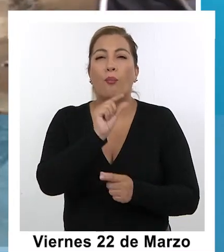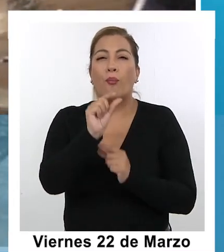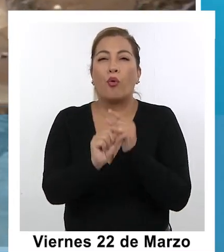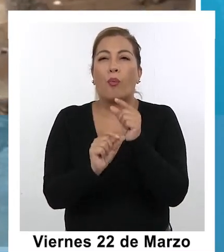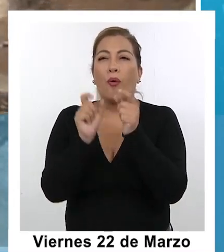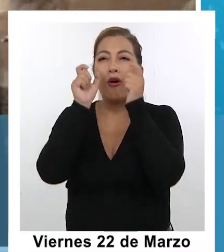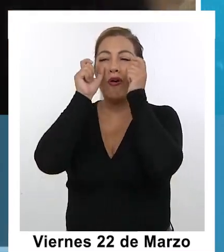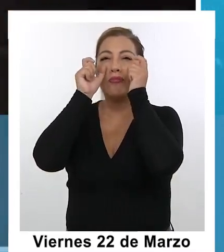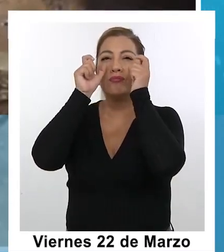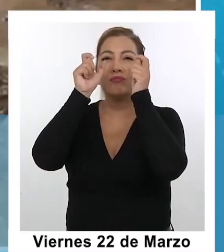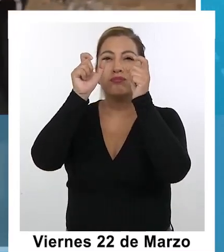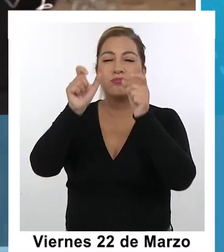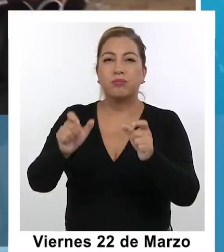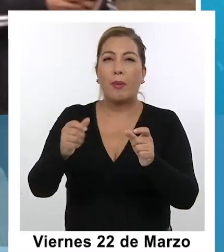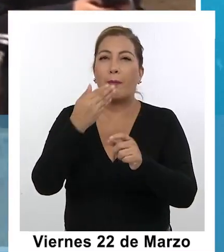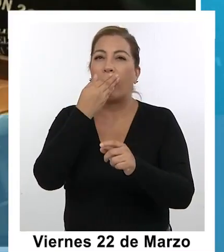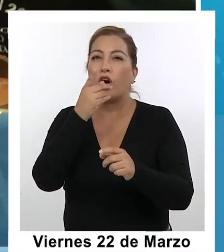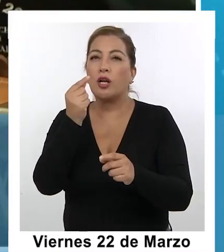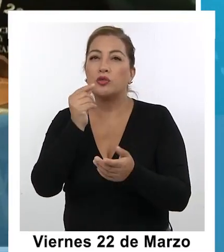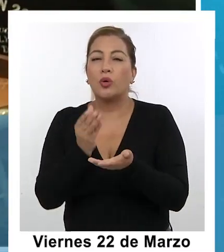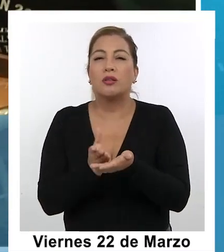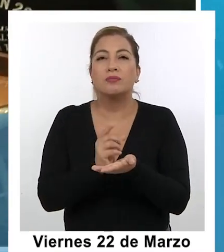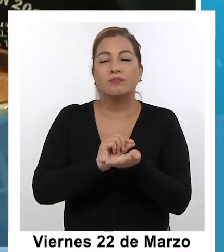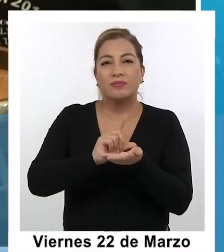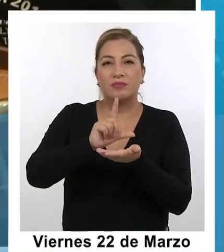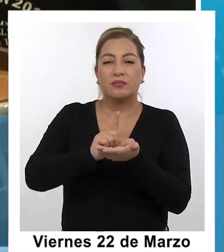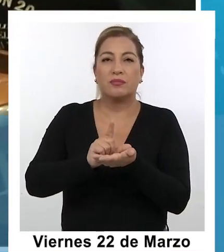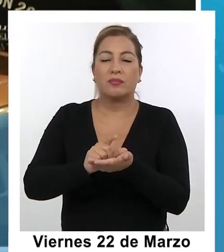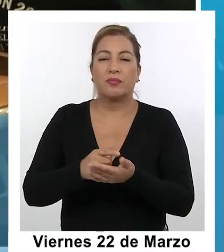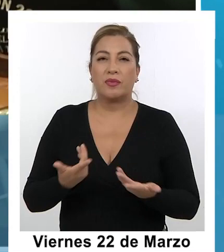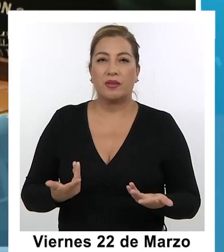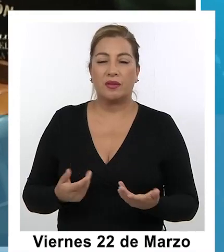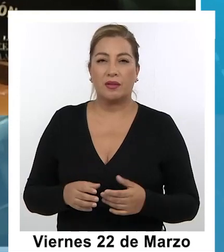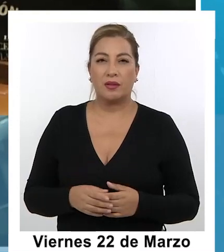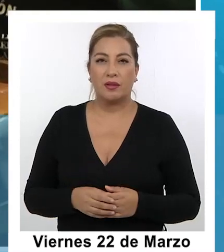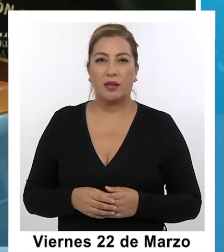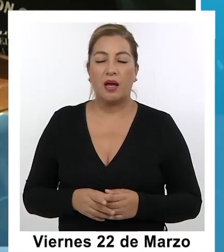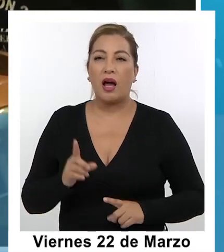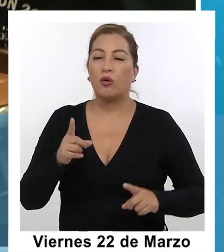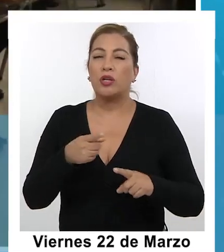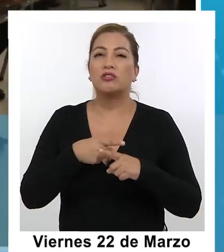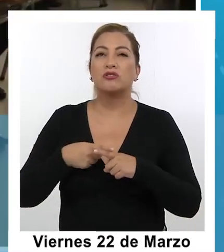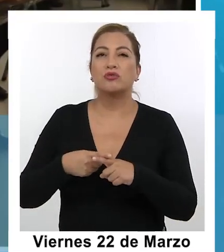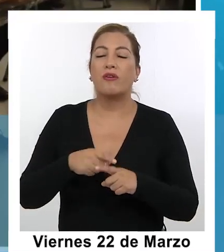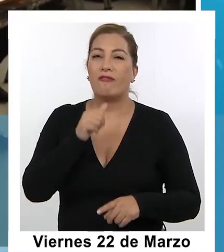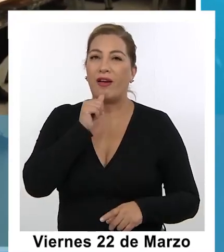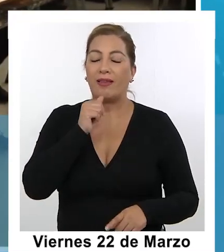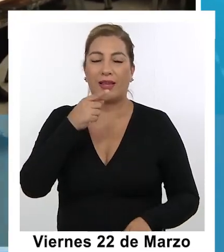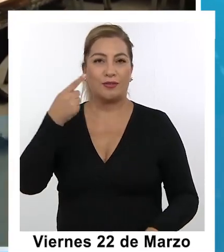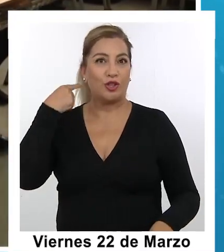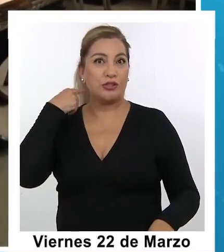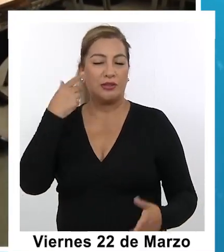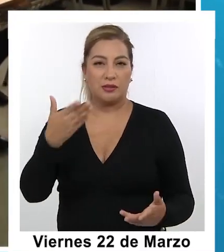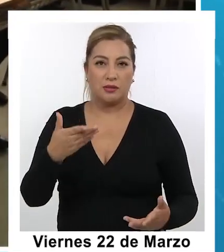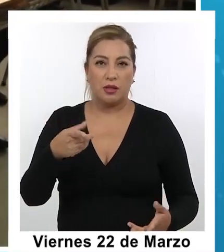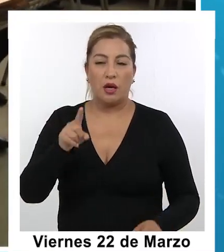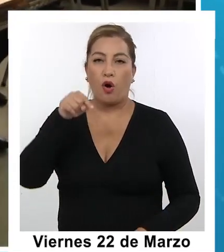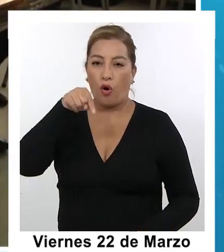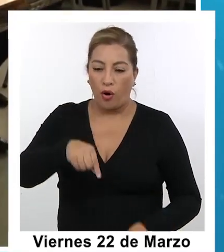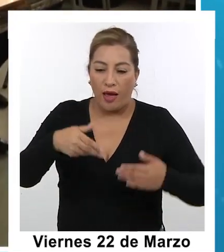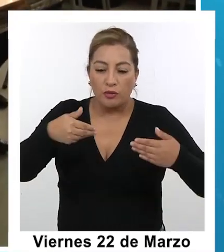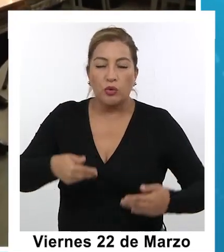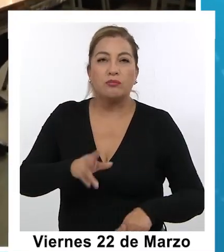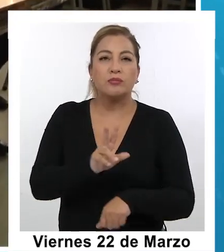para que sea cada vez mejor y yo creo que hay una poca conceptualización de la sociedad con respecto a eso. O sea, hoy día los profesores